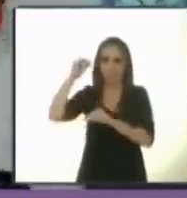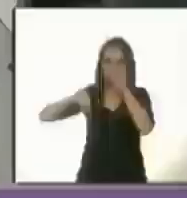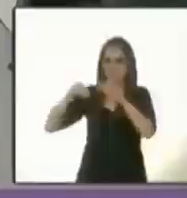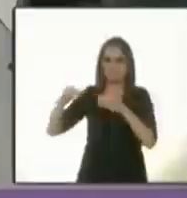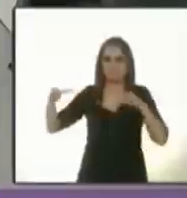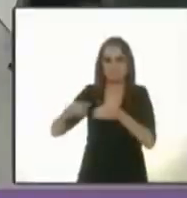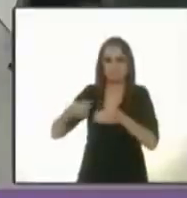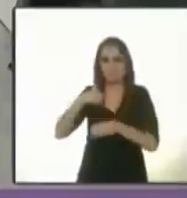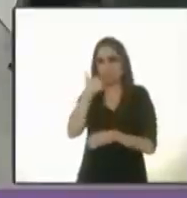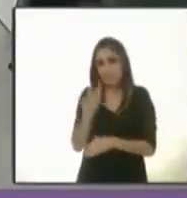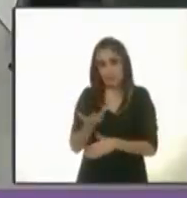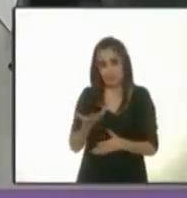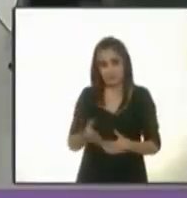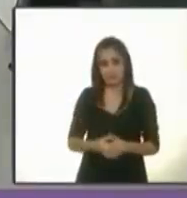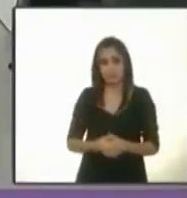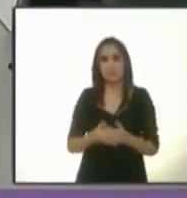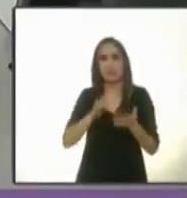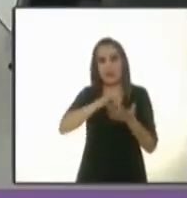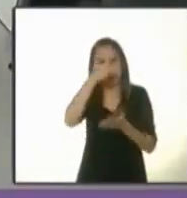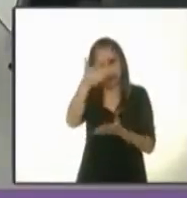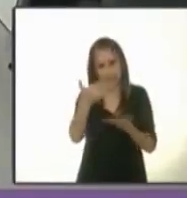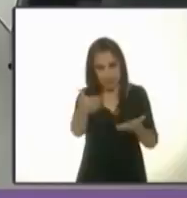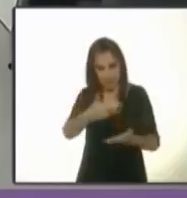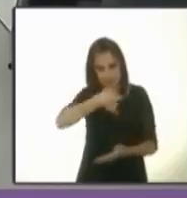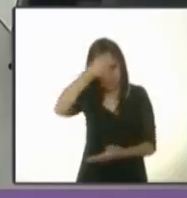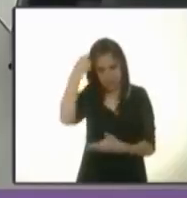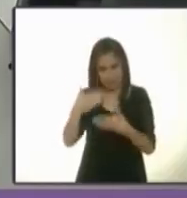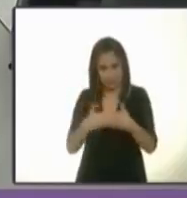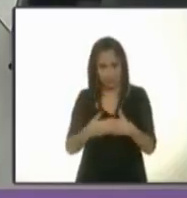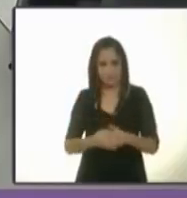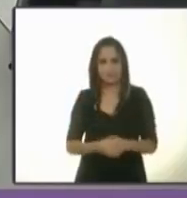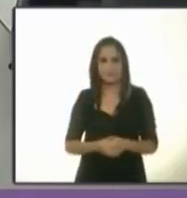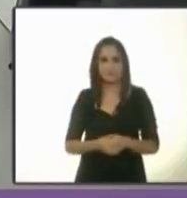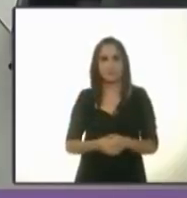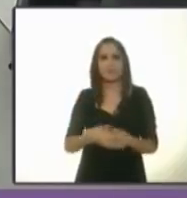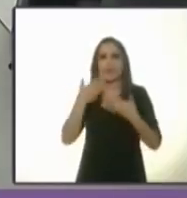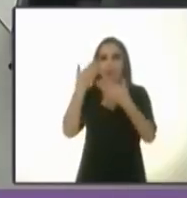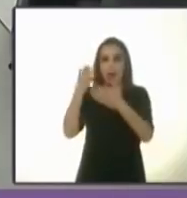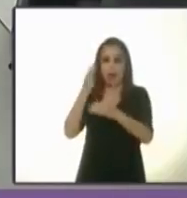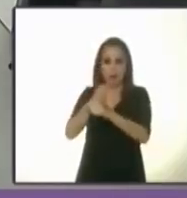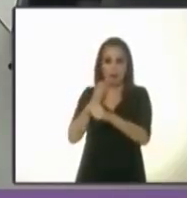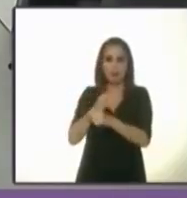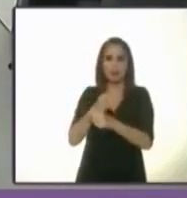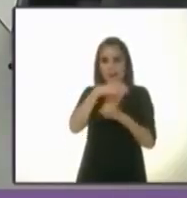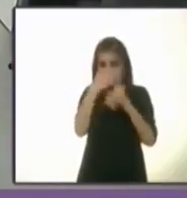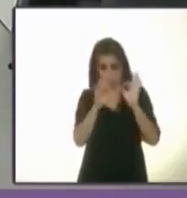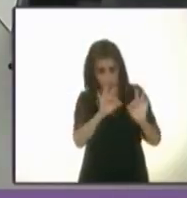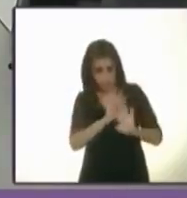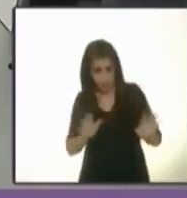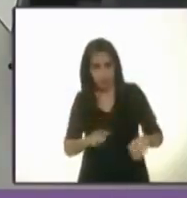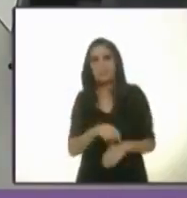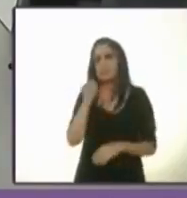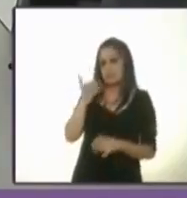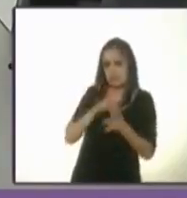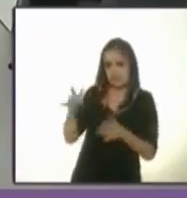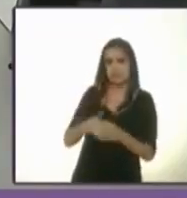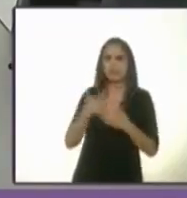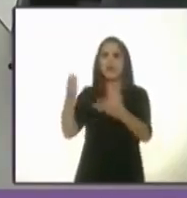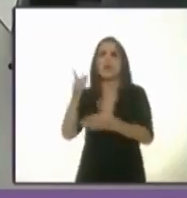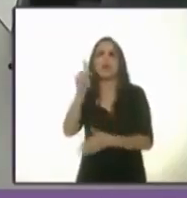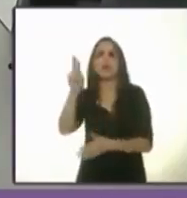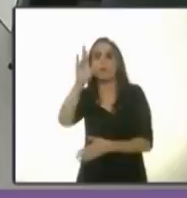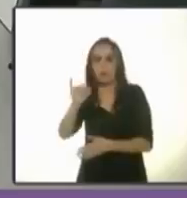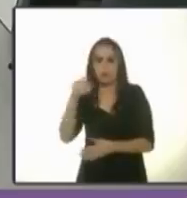Muchísimas gracias, candidata. Candidata, y tiene el uso de la voz. Concluyó su participación. Purificación